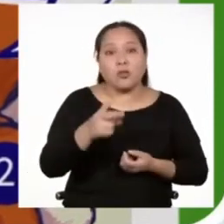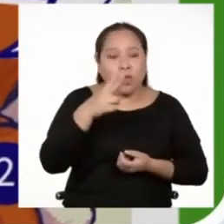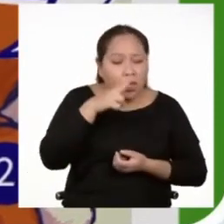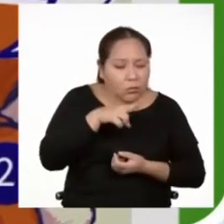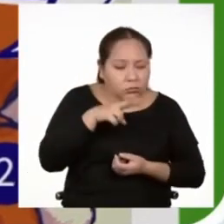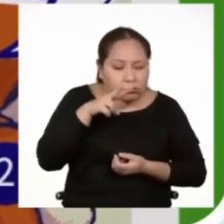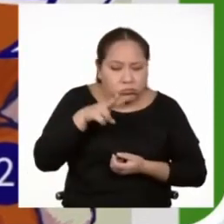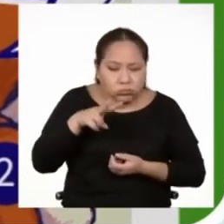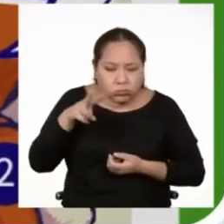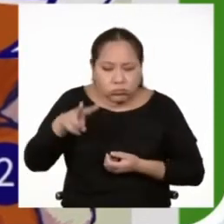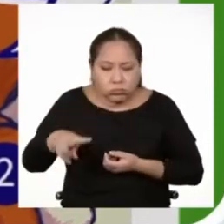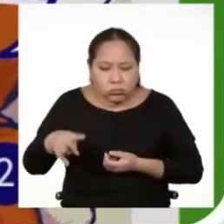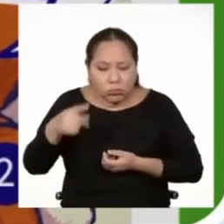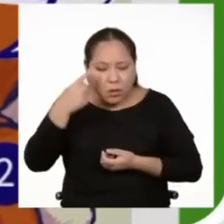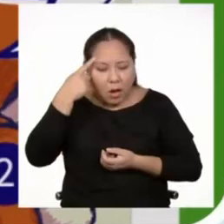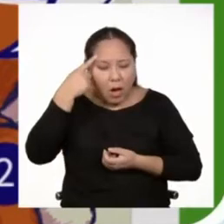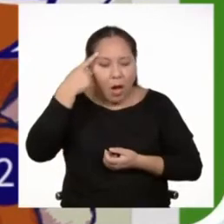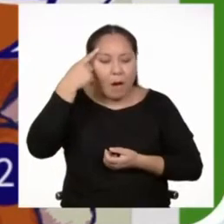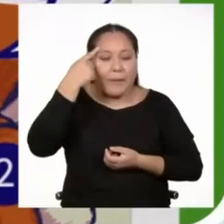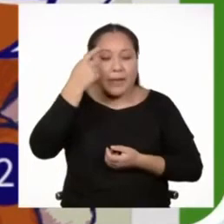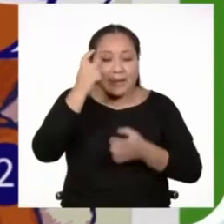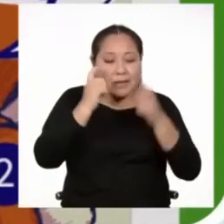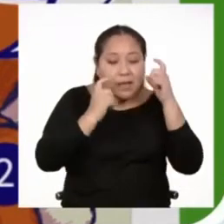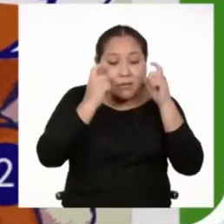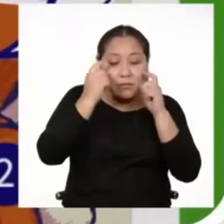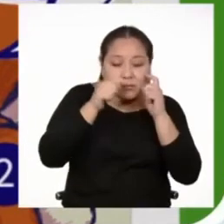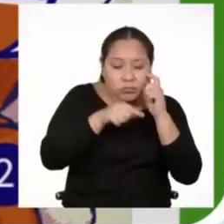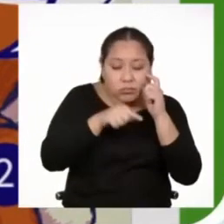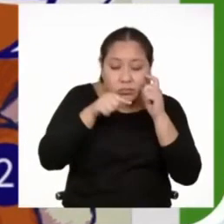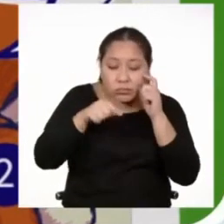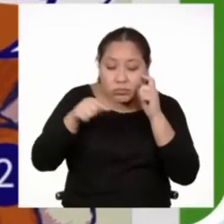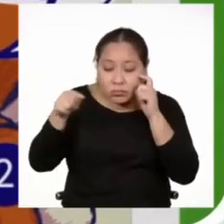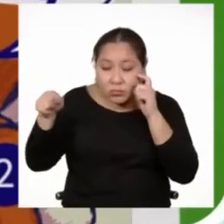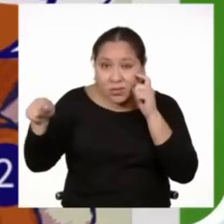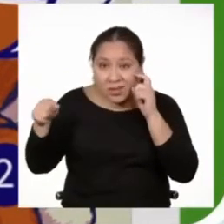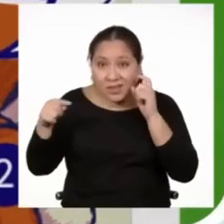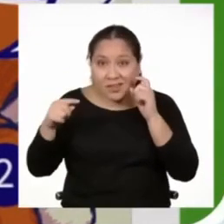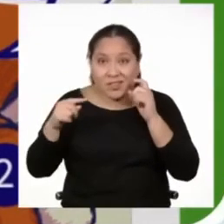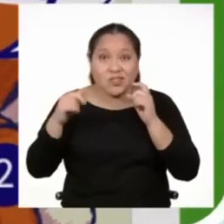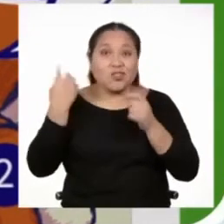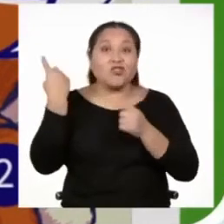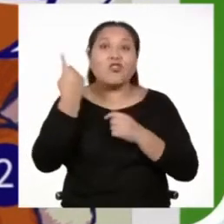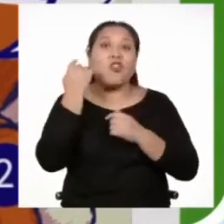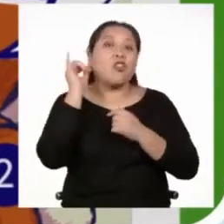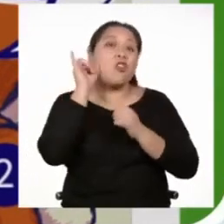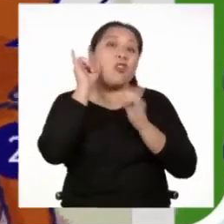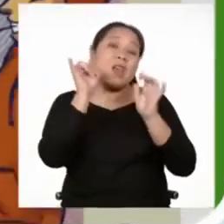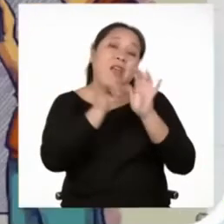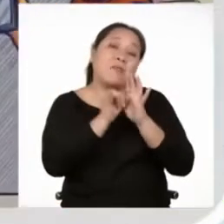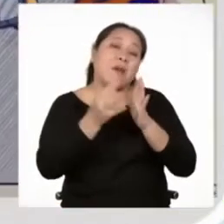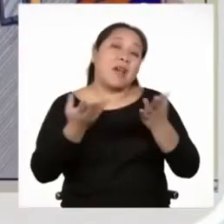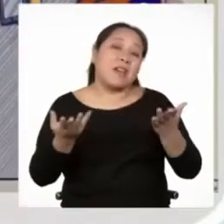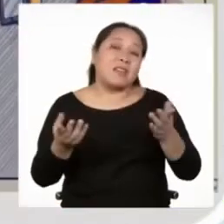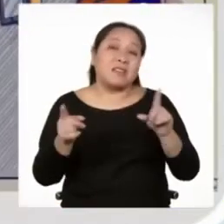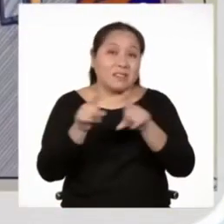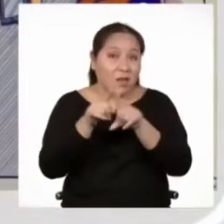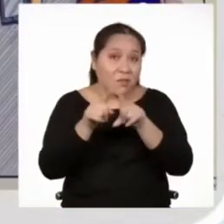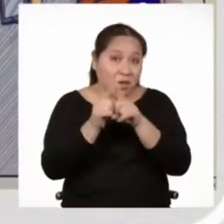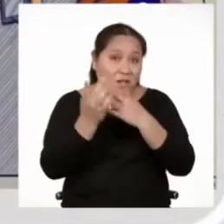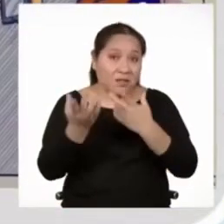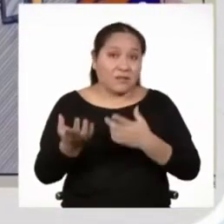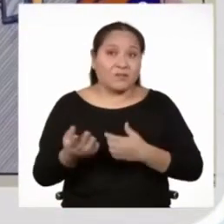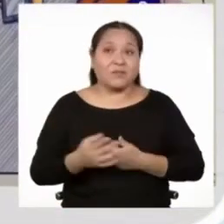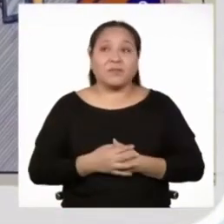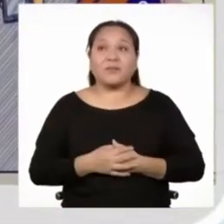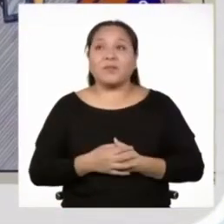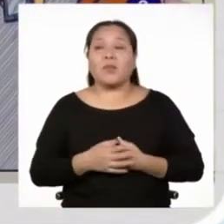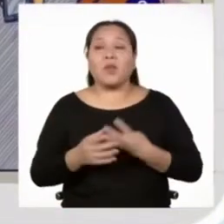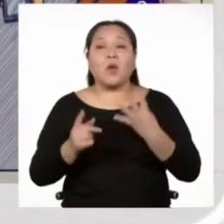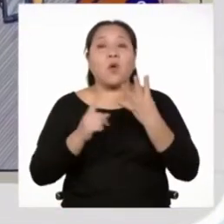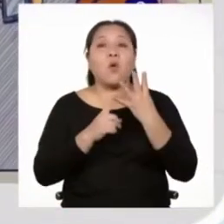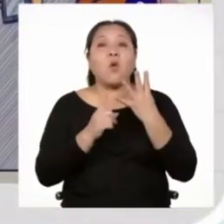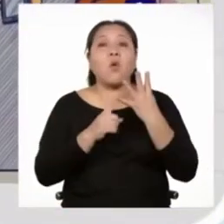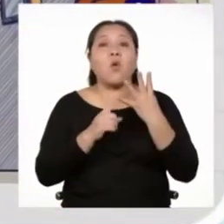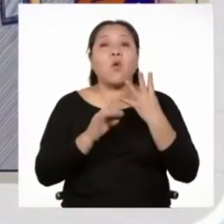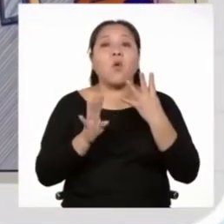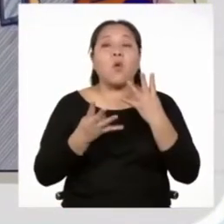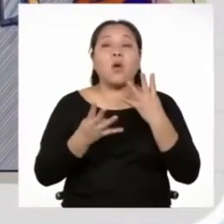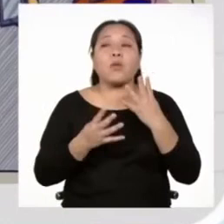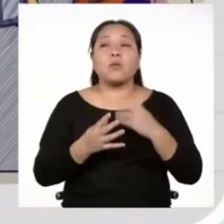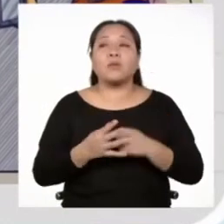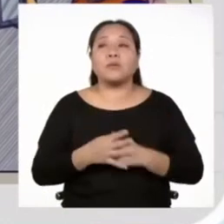a partir de los personajes y detalles del contexto que se observan en el dibujo. Número cuatro,